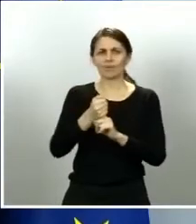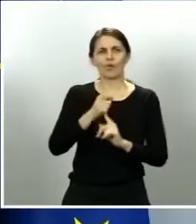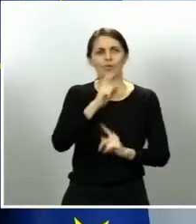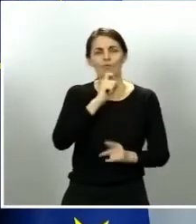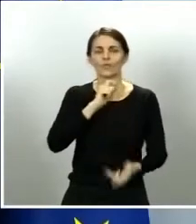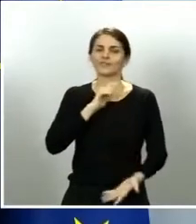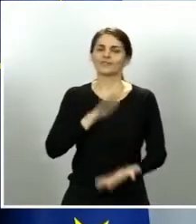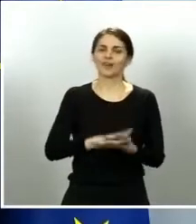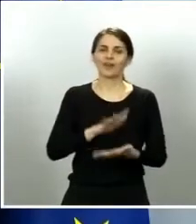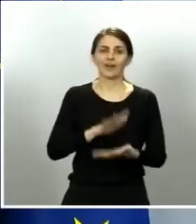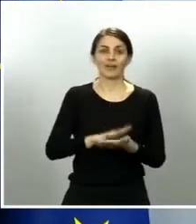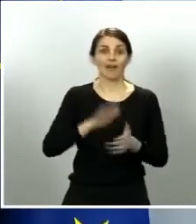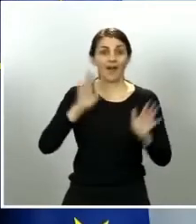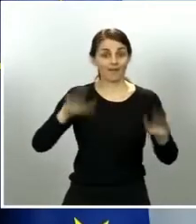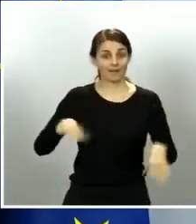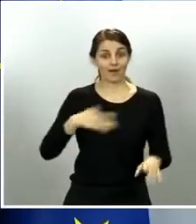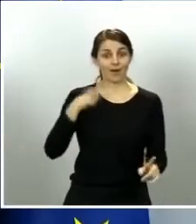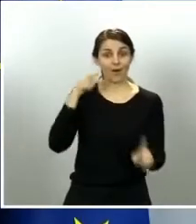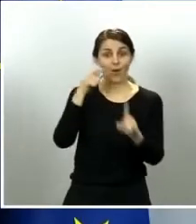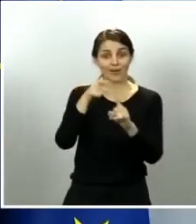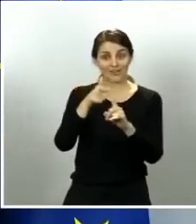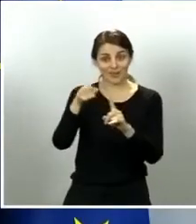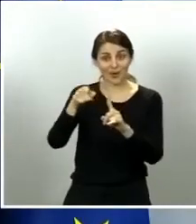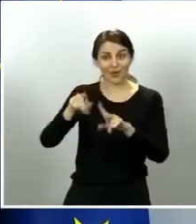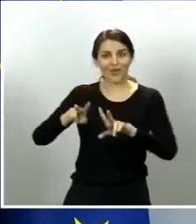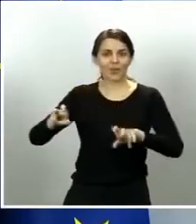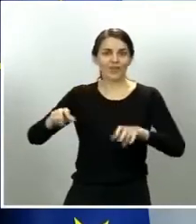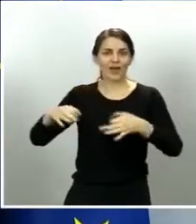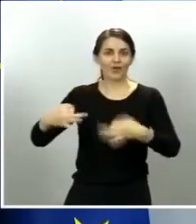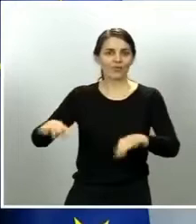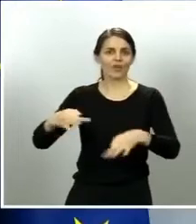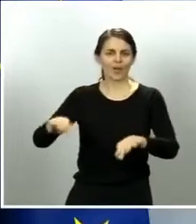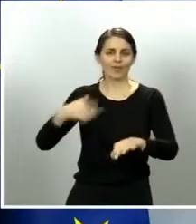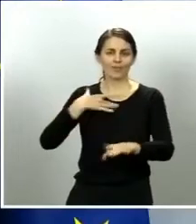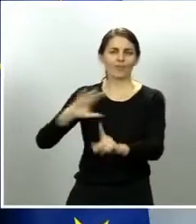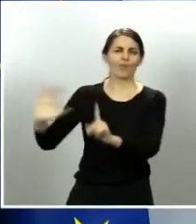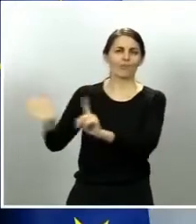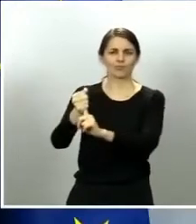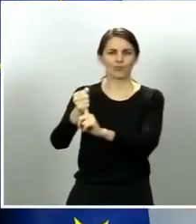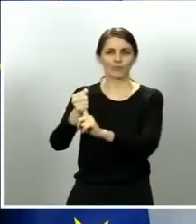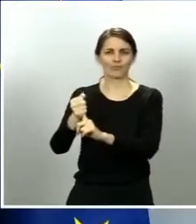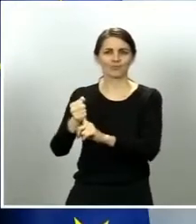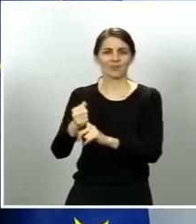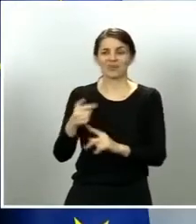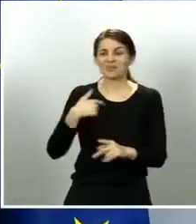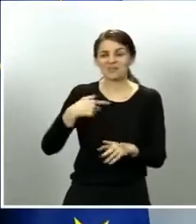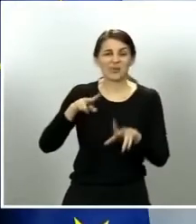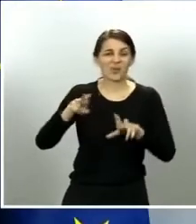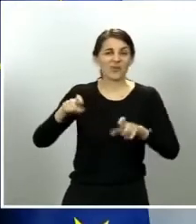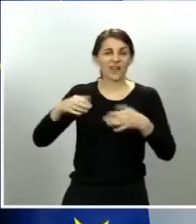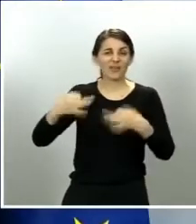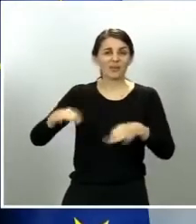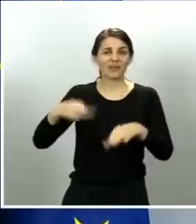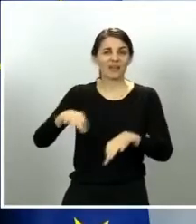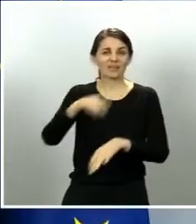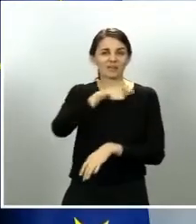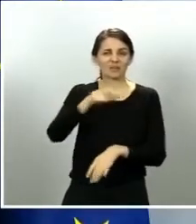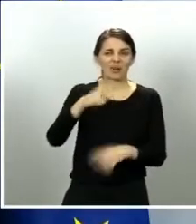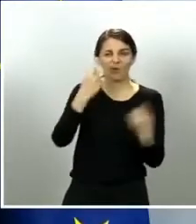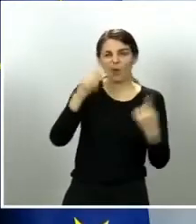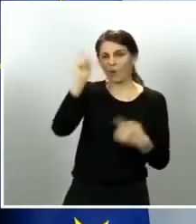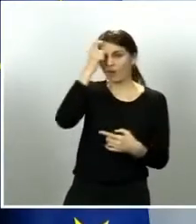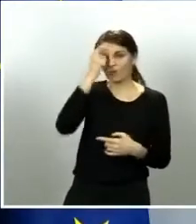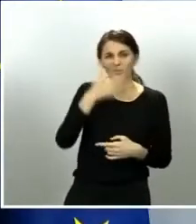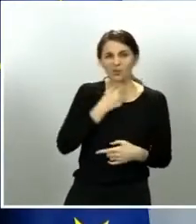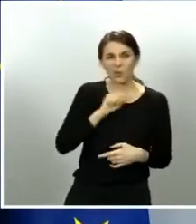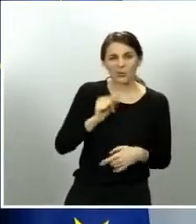deseamos, esa nueva normalidad que he escuchado que hay gente que le gusta el término, como todo. Una nueva normalidad vamos a tener que adaptar,